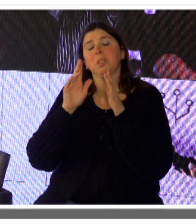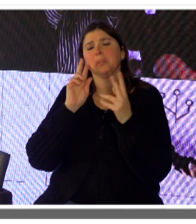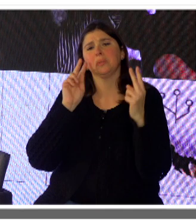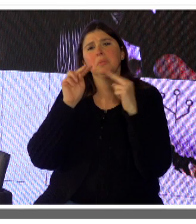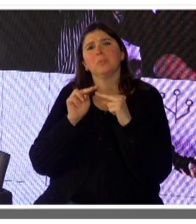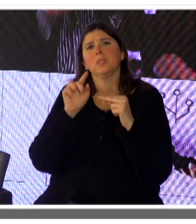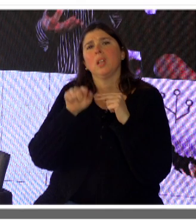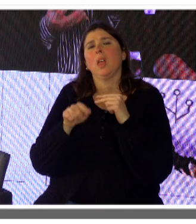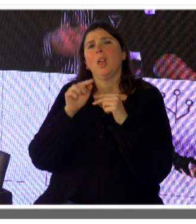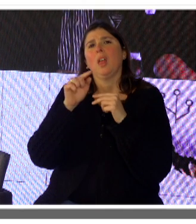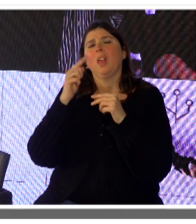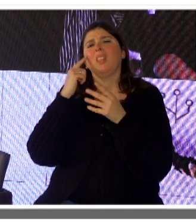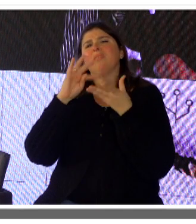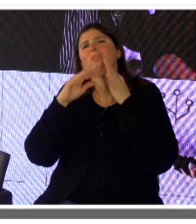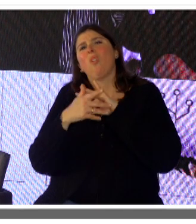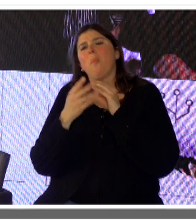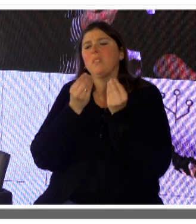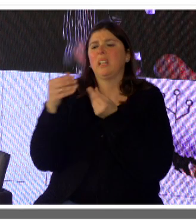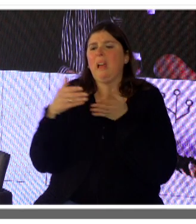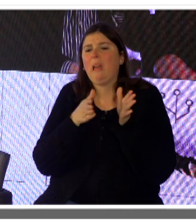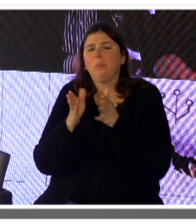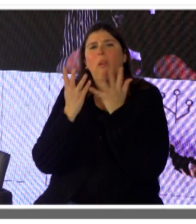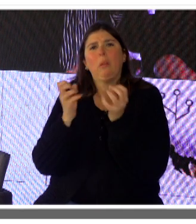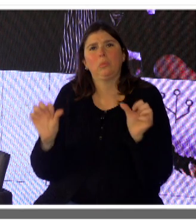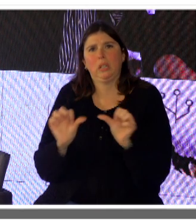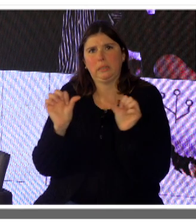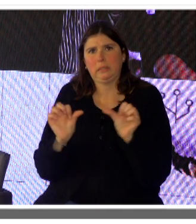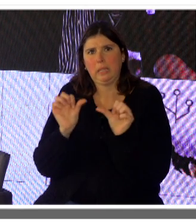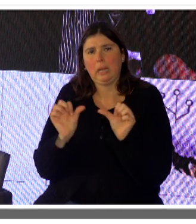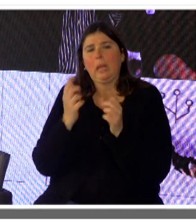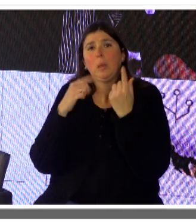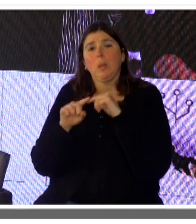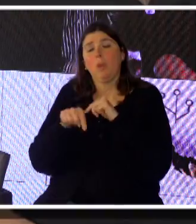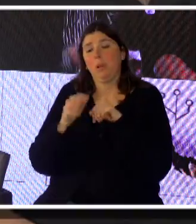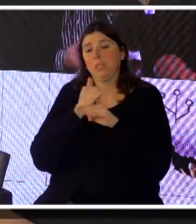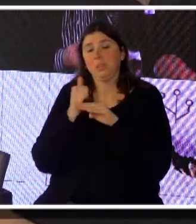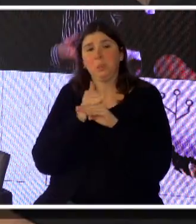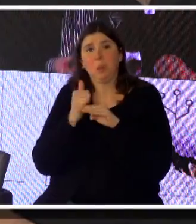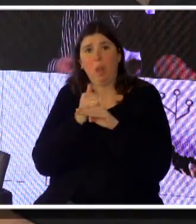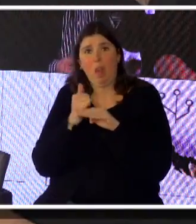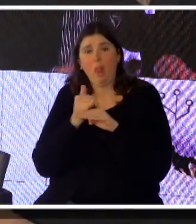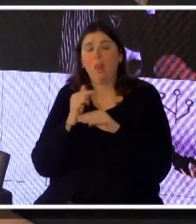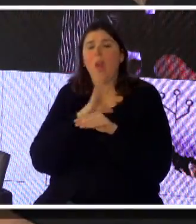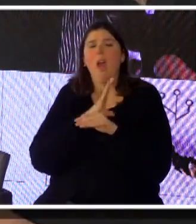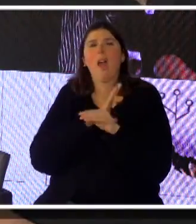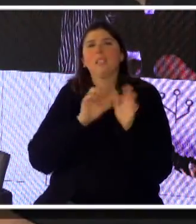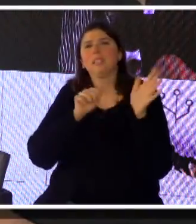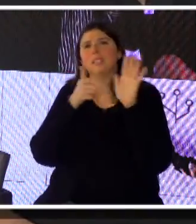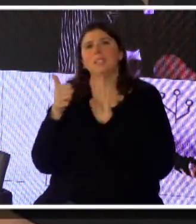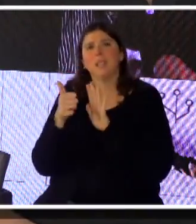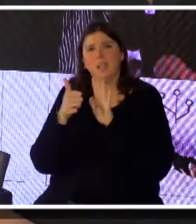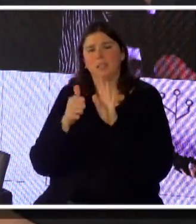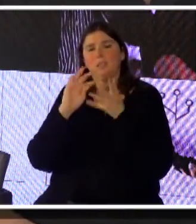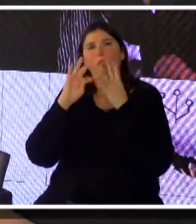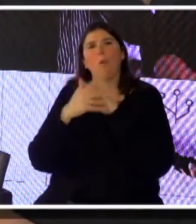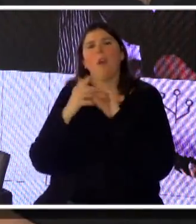estratégica de para dónde queremos ir, pero se aterriza muy rápidamente a nivel institucional en los seis lineamientos estratégicos y los 37